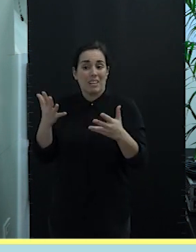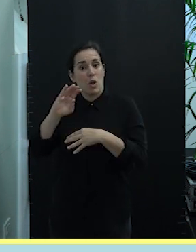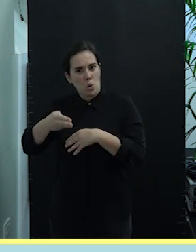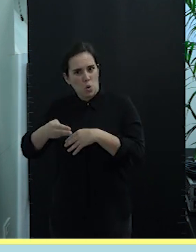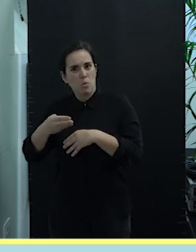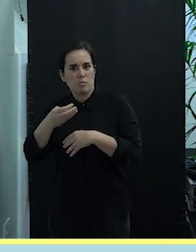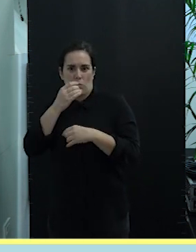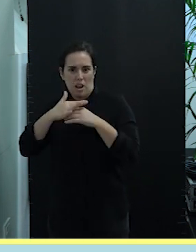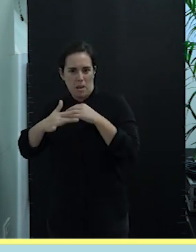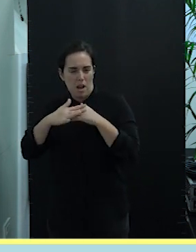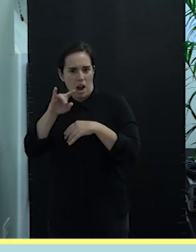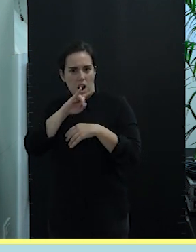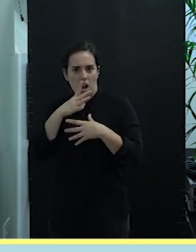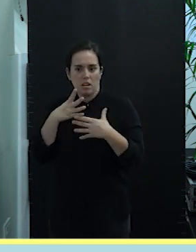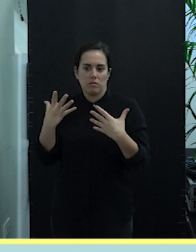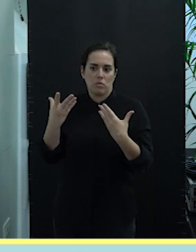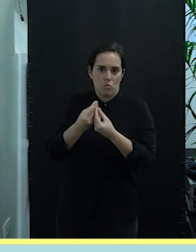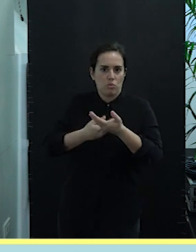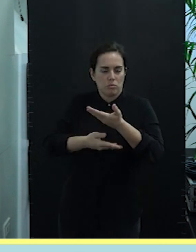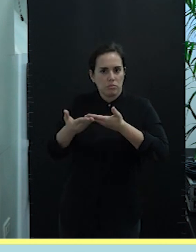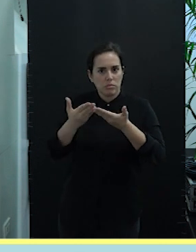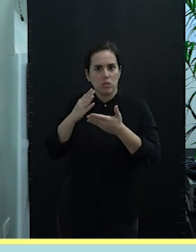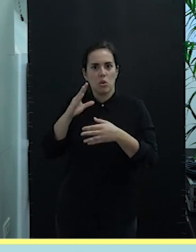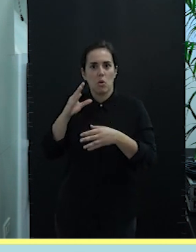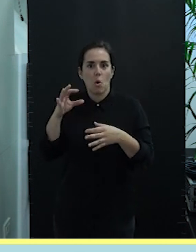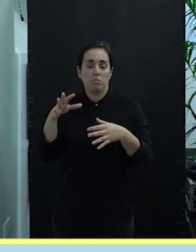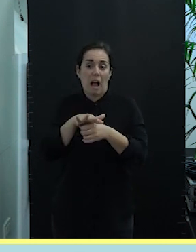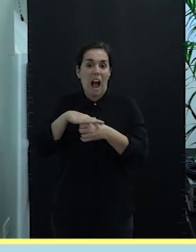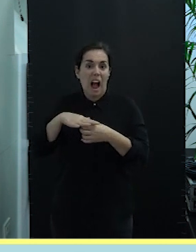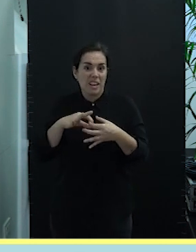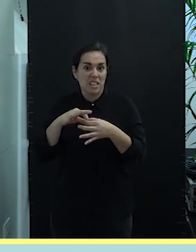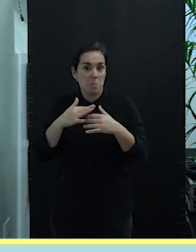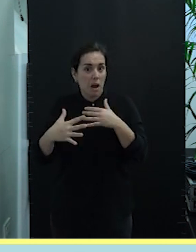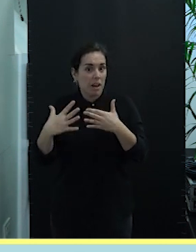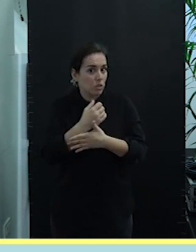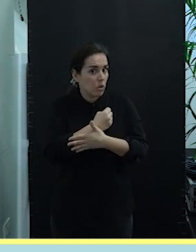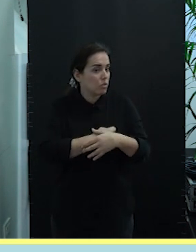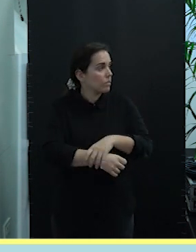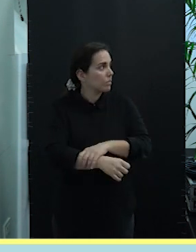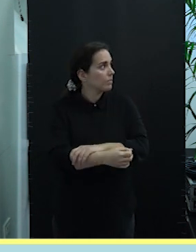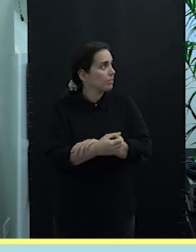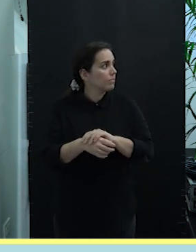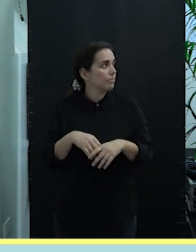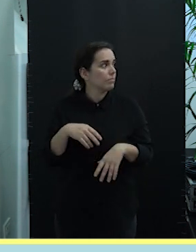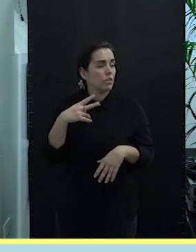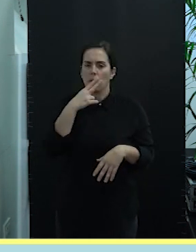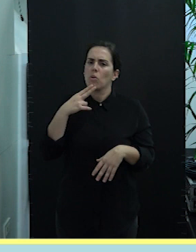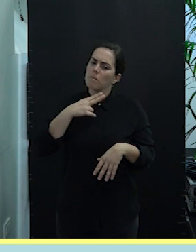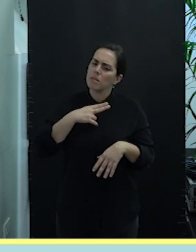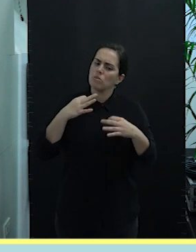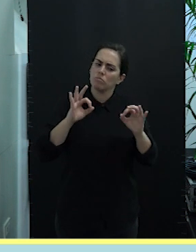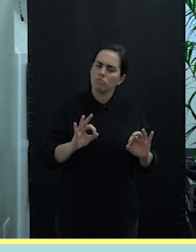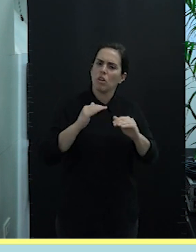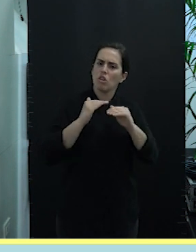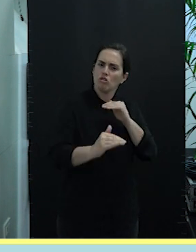conexión y sinergia con el proyecto Ecoáreas Mar de Todos, están comprometidos con la sostenibilidad y los